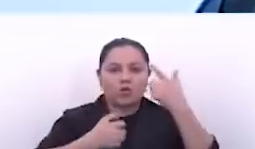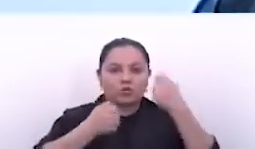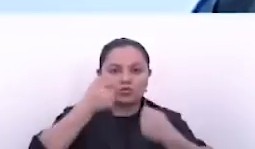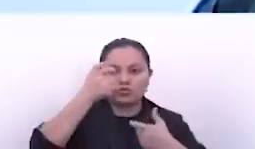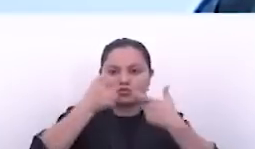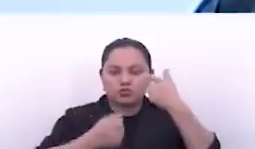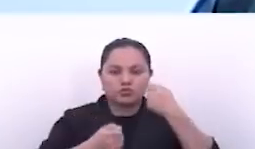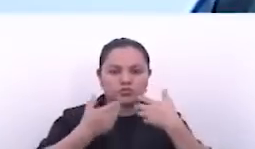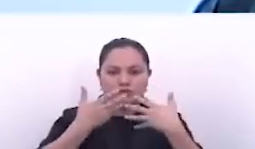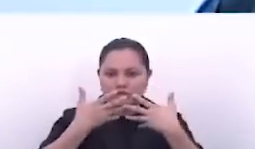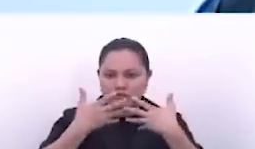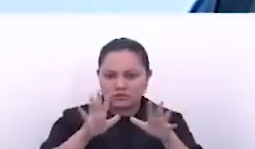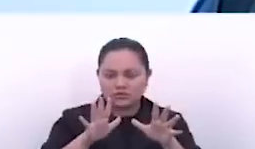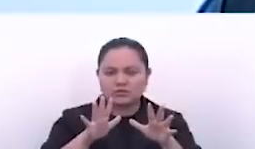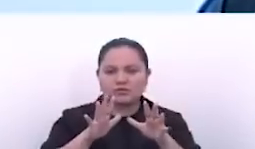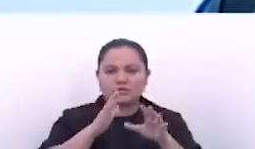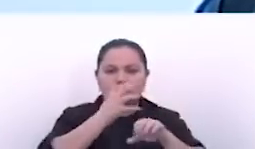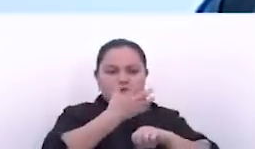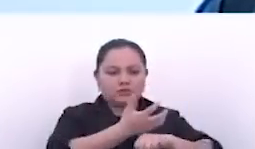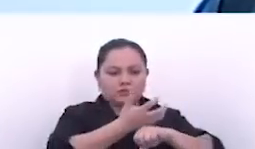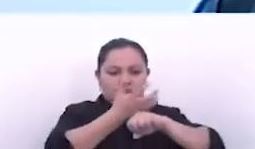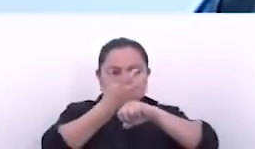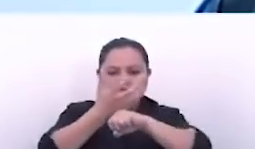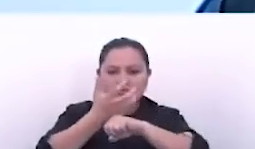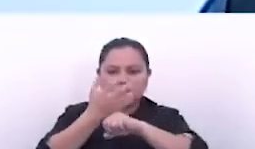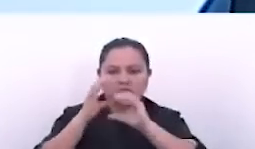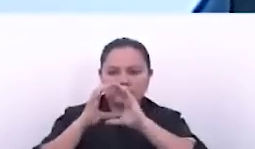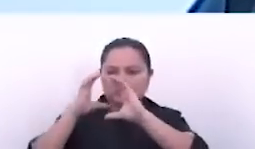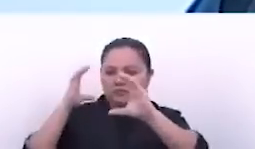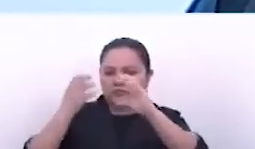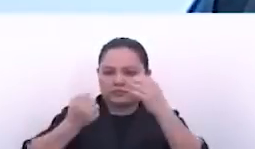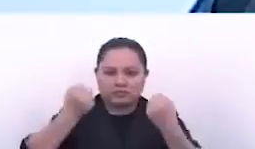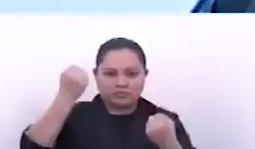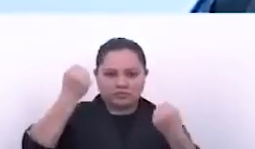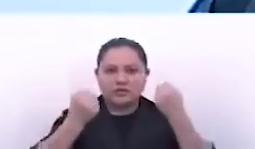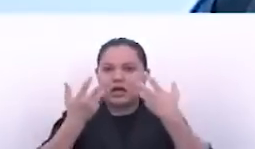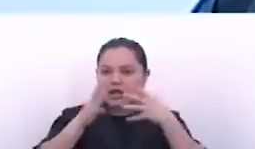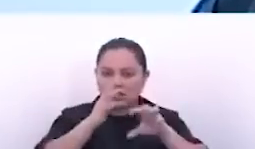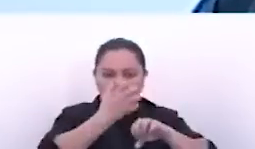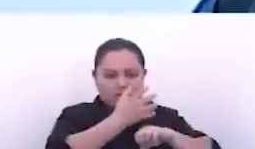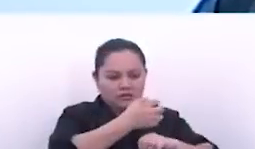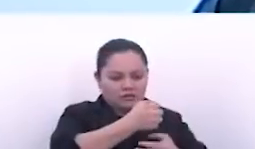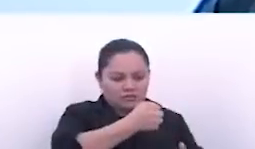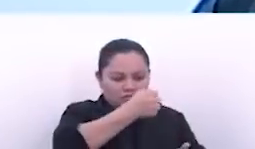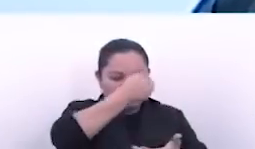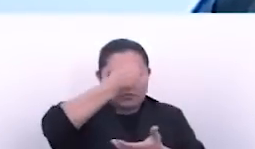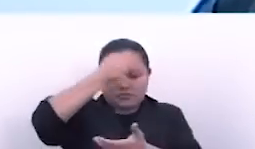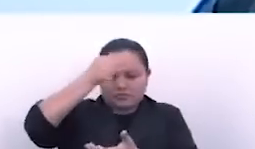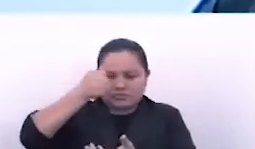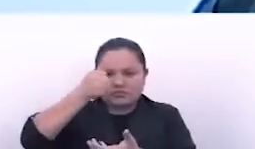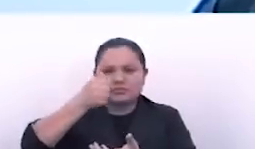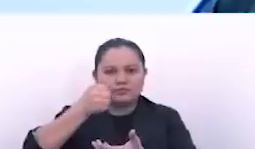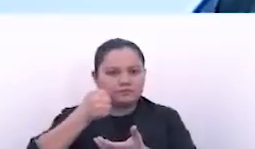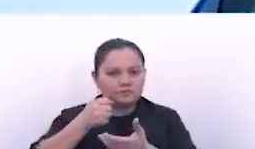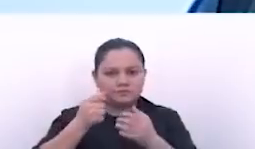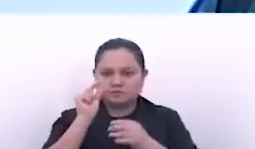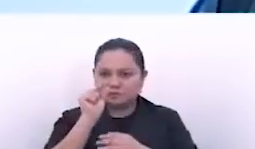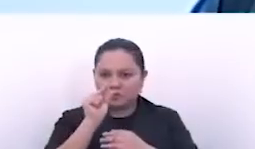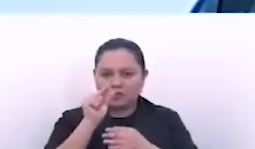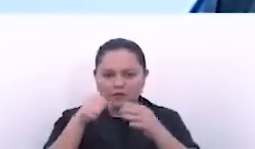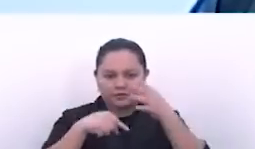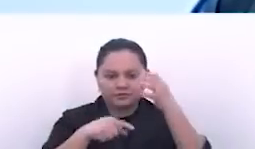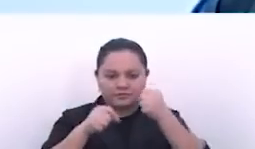Ya se descargaron las rastras con abono, ya se descargaron las rastras con la semilla certificada,